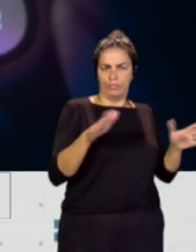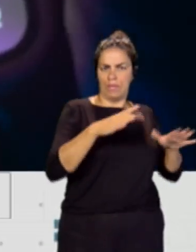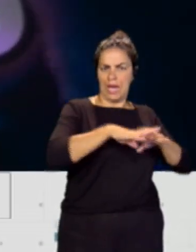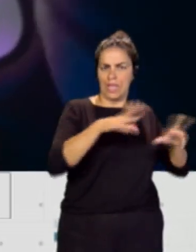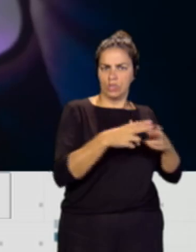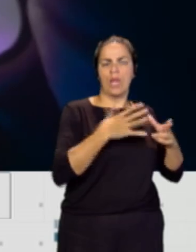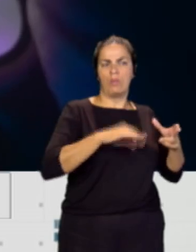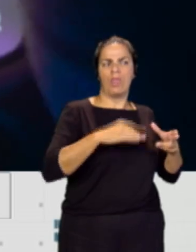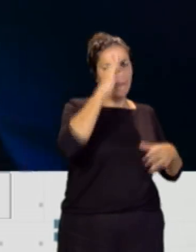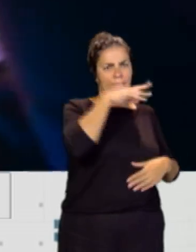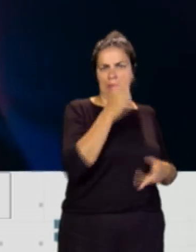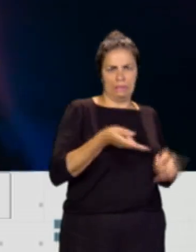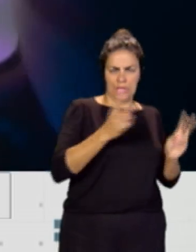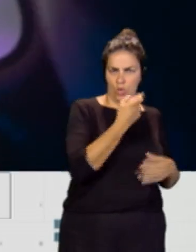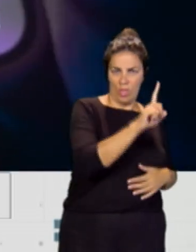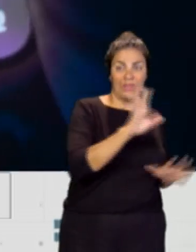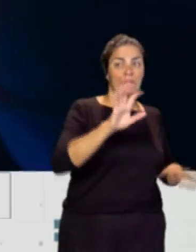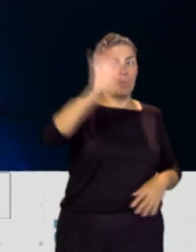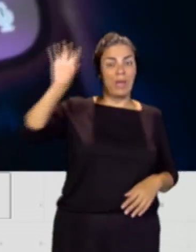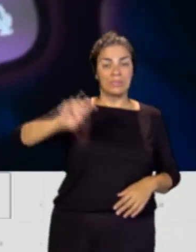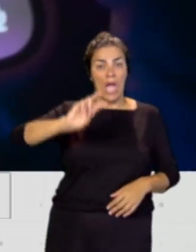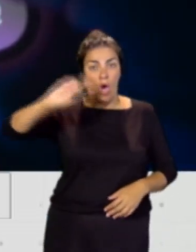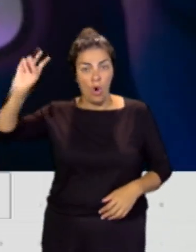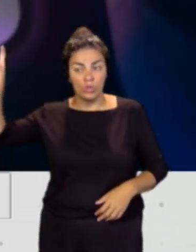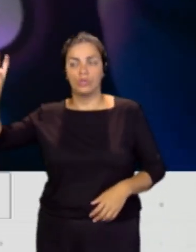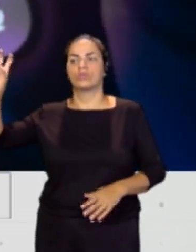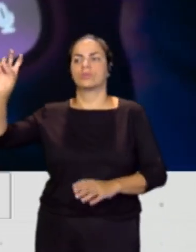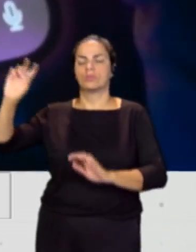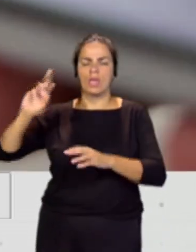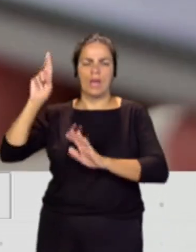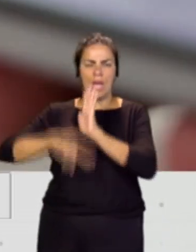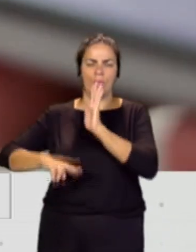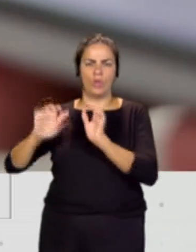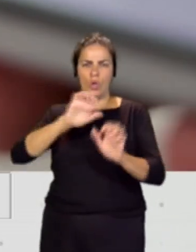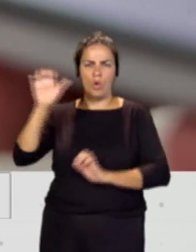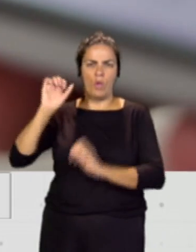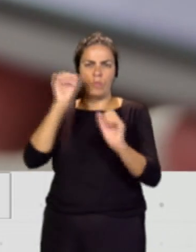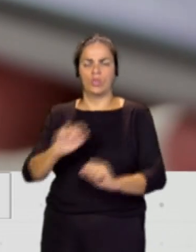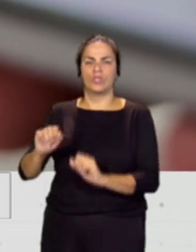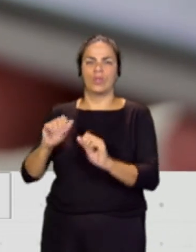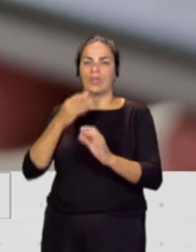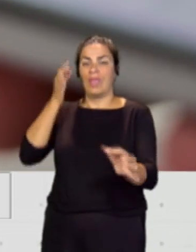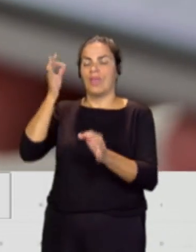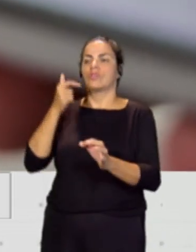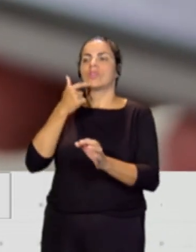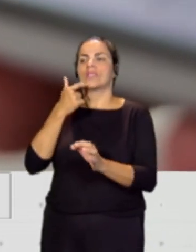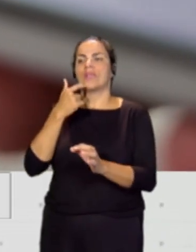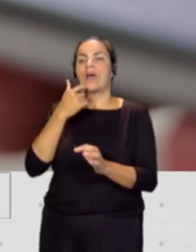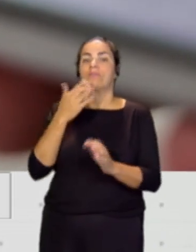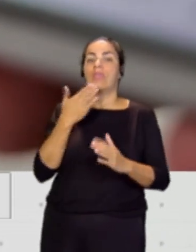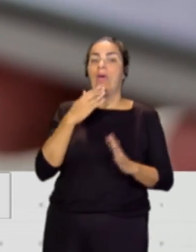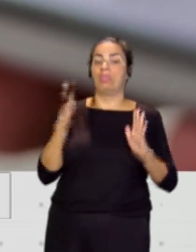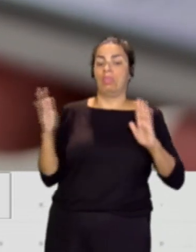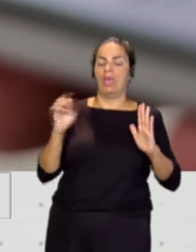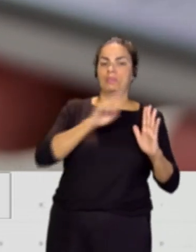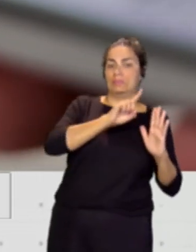Pero sin embargo, en otros países, y esto es algo que también propiciaba la Ley del Reglamento Europeo de Protección de Datos, establecía la horquilla de 3 a 16